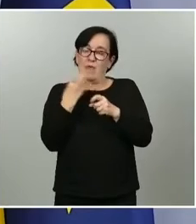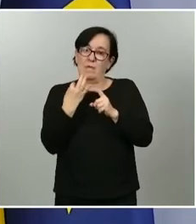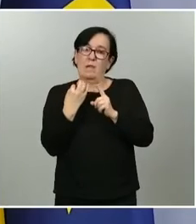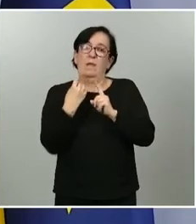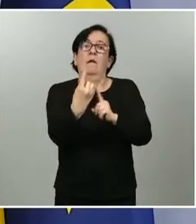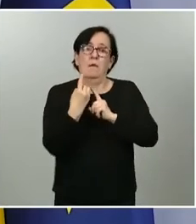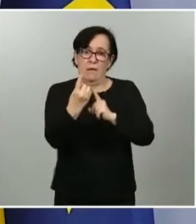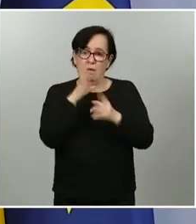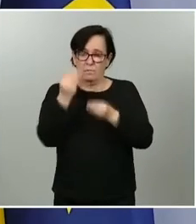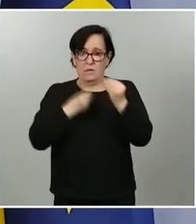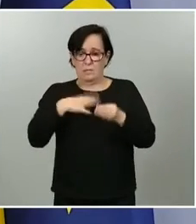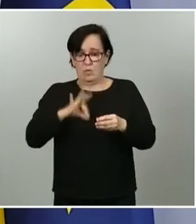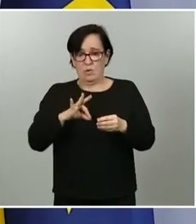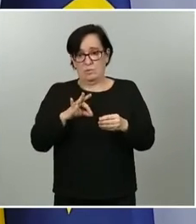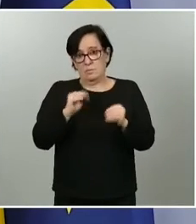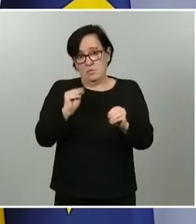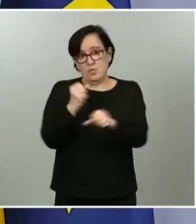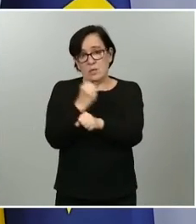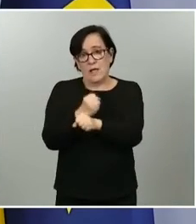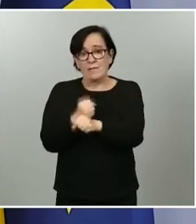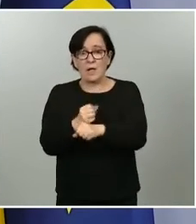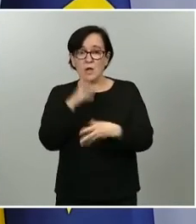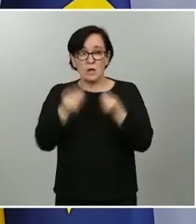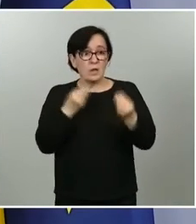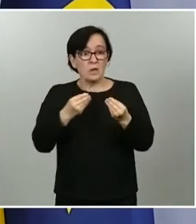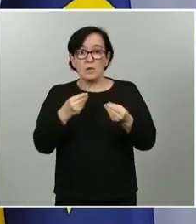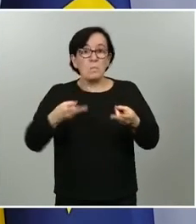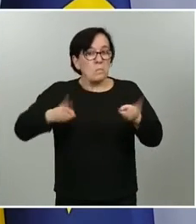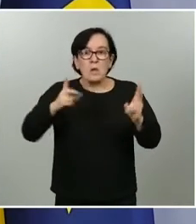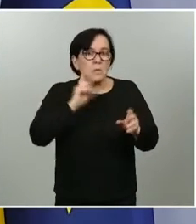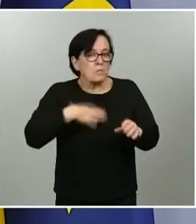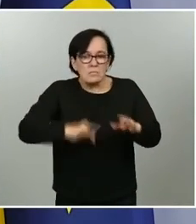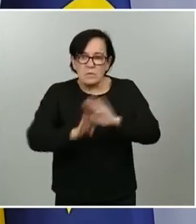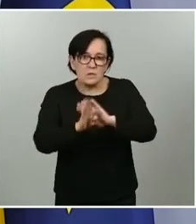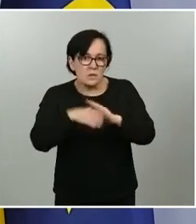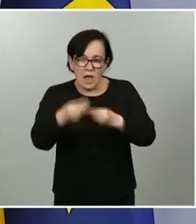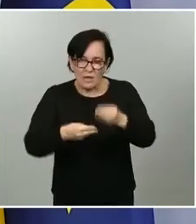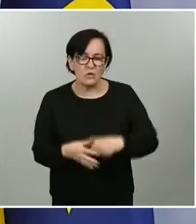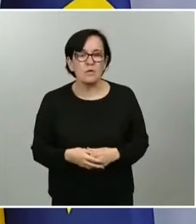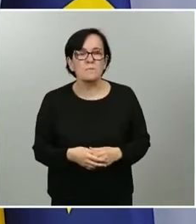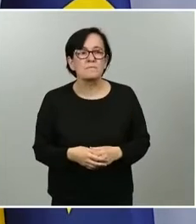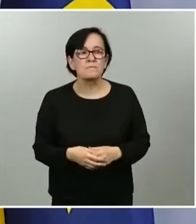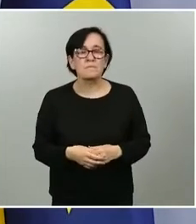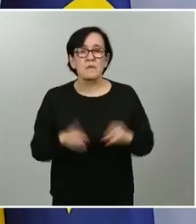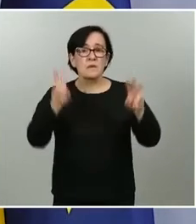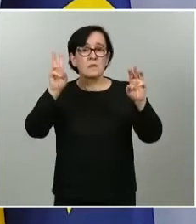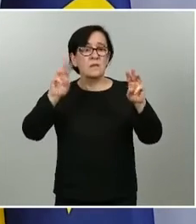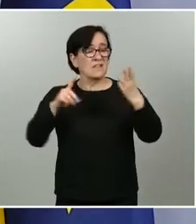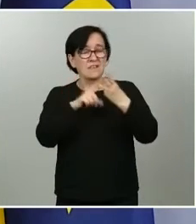existir sus actividades profesionales aquellas que están permitidas pueden seguir realizando y respecto a la tercera pregunta